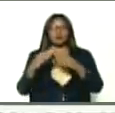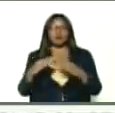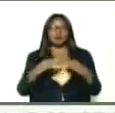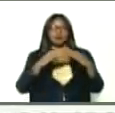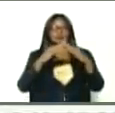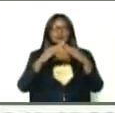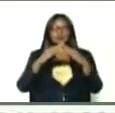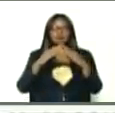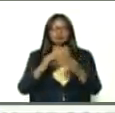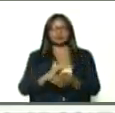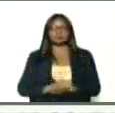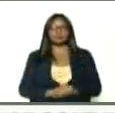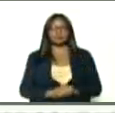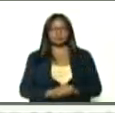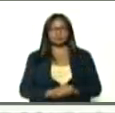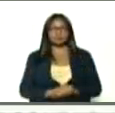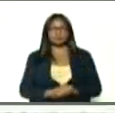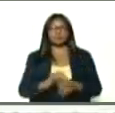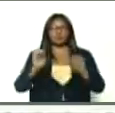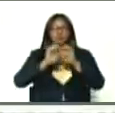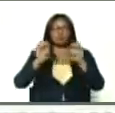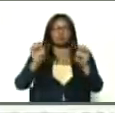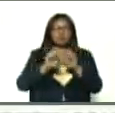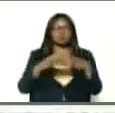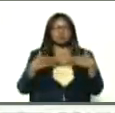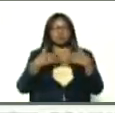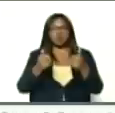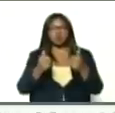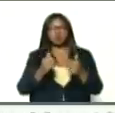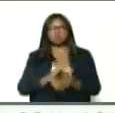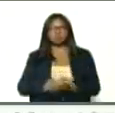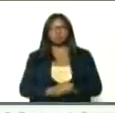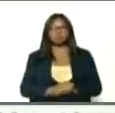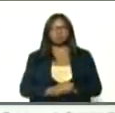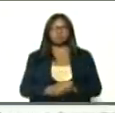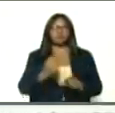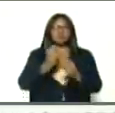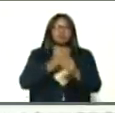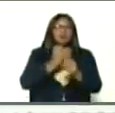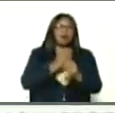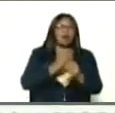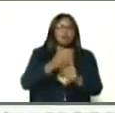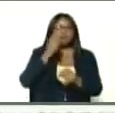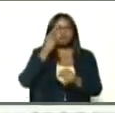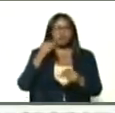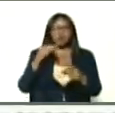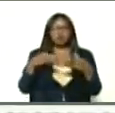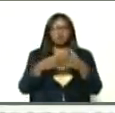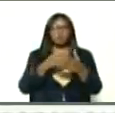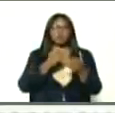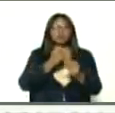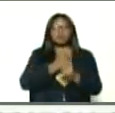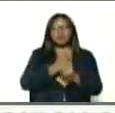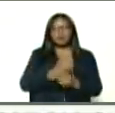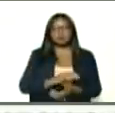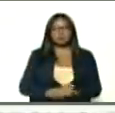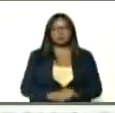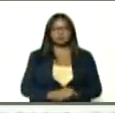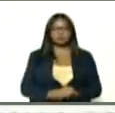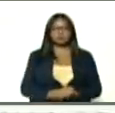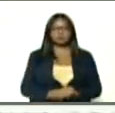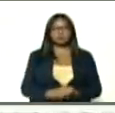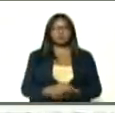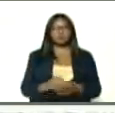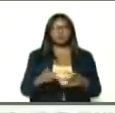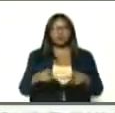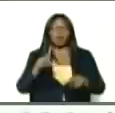los viviendos venezolanos, educación, salud, trabajadores y trabajadoras, la clase obrera, sectores